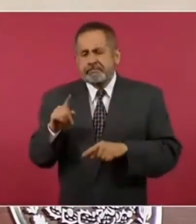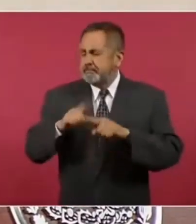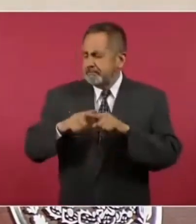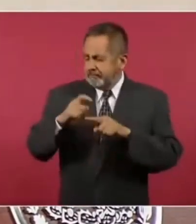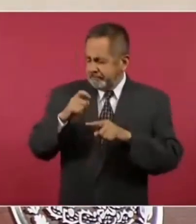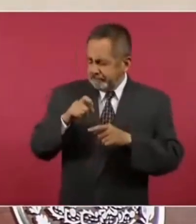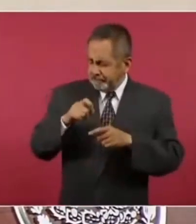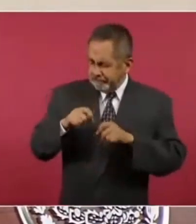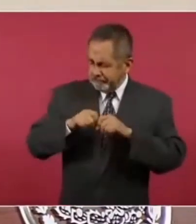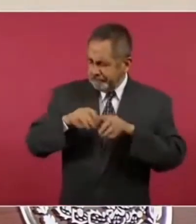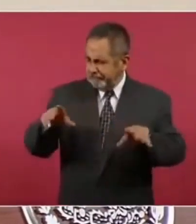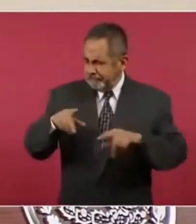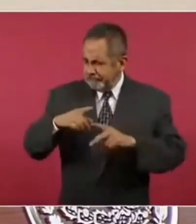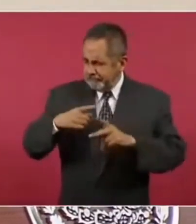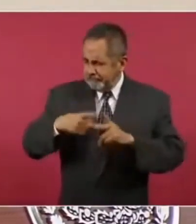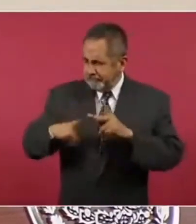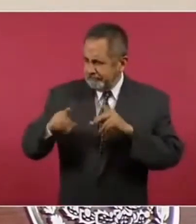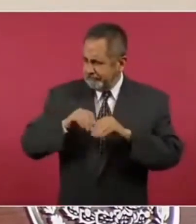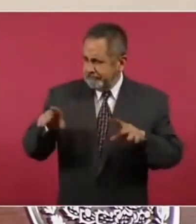Pedro